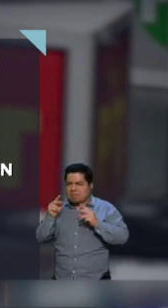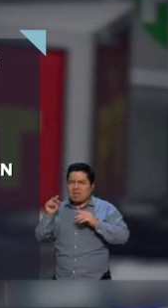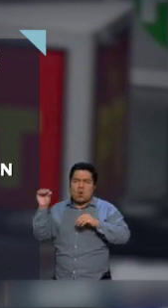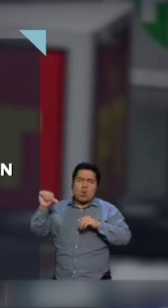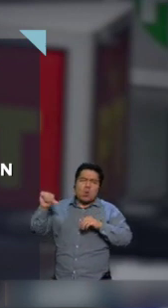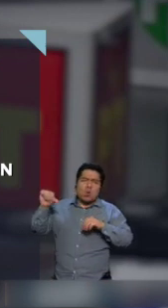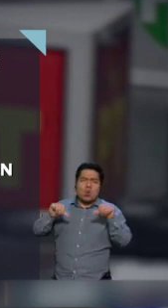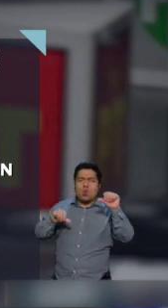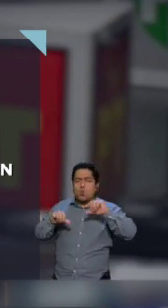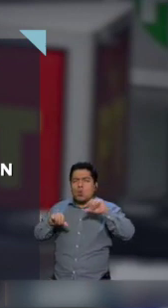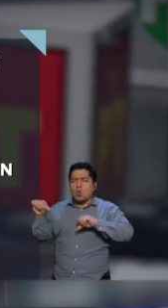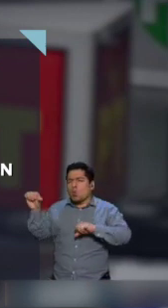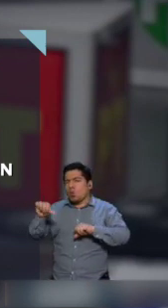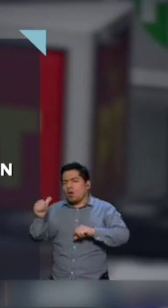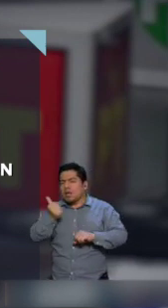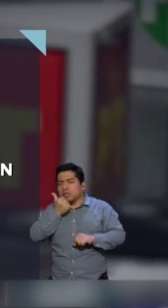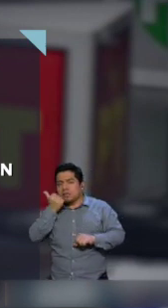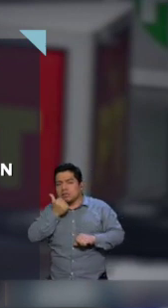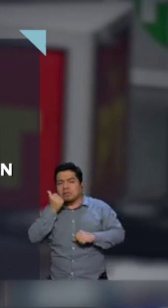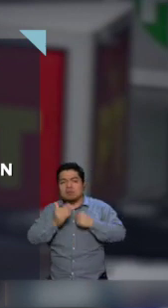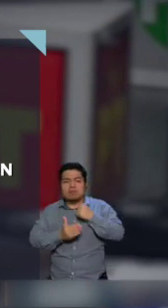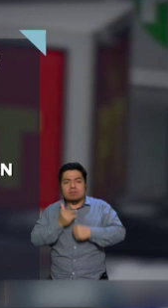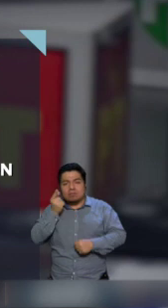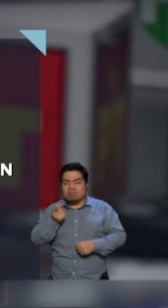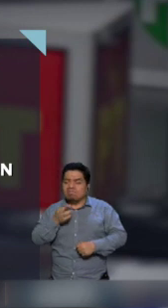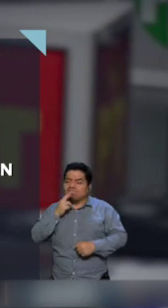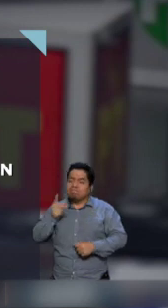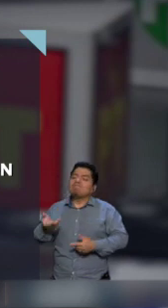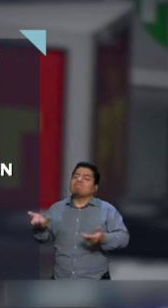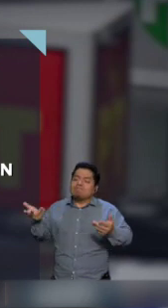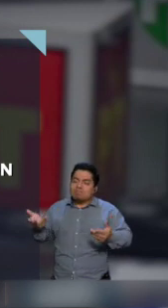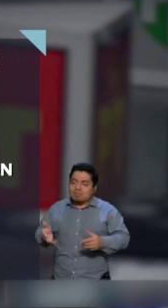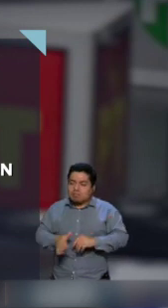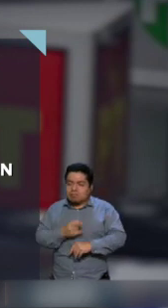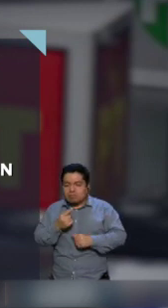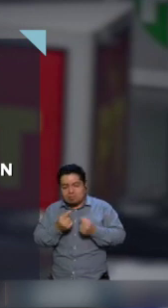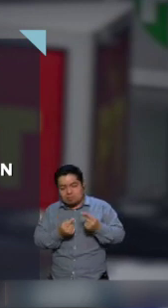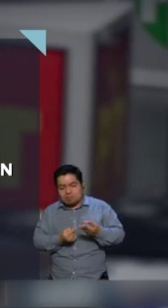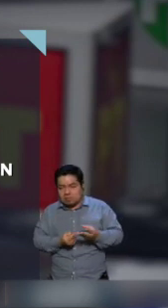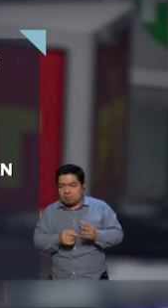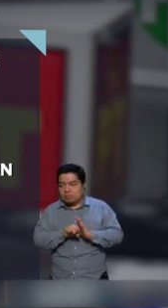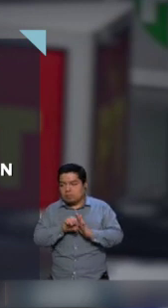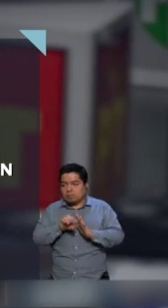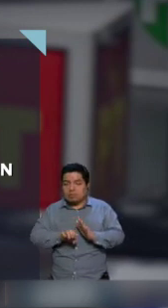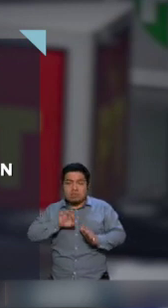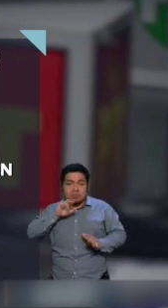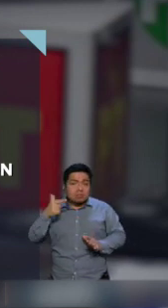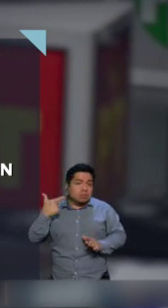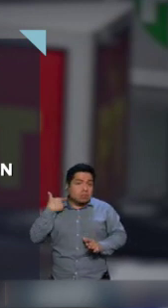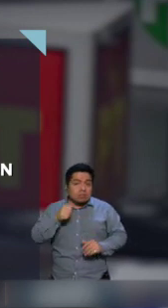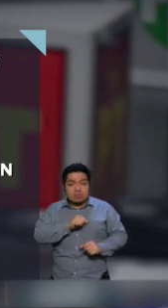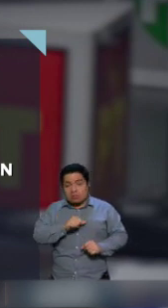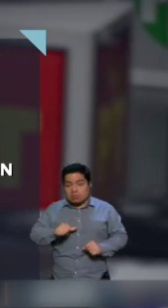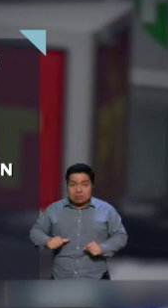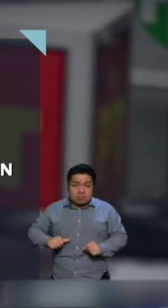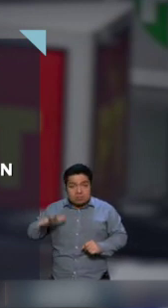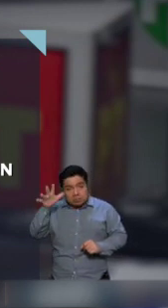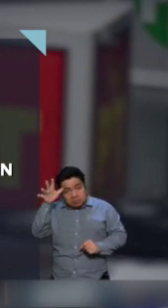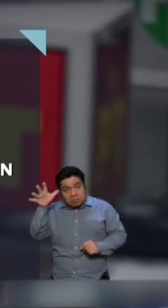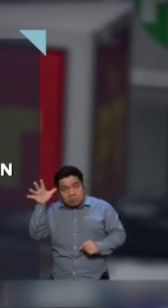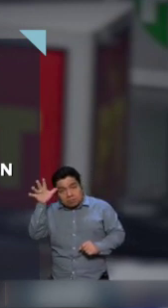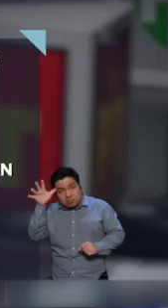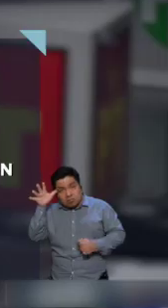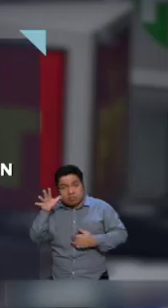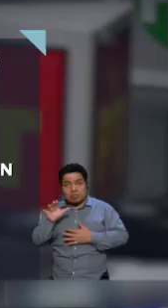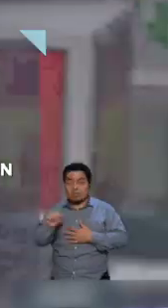abruchado por las y los estudiantes, quienes principalmente le reclamaron la decisión de personajes como la exalcaldesa de Coutemoc por el PRI, el PAN y el